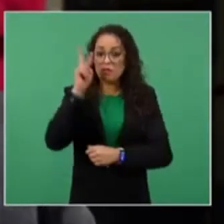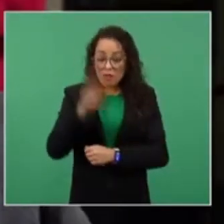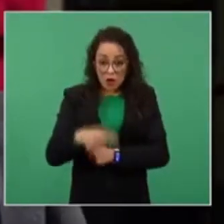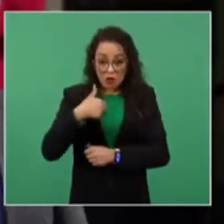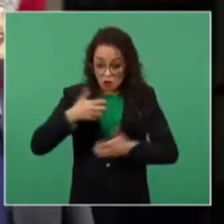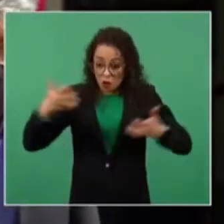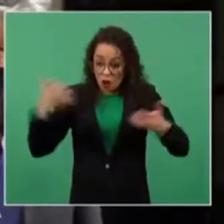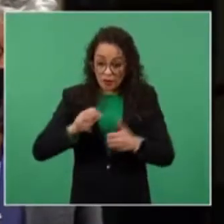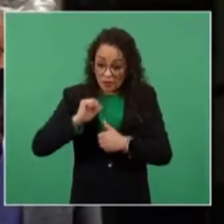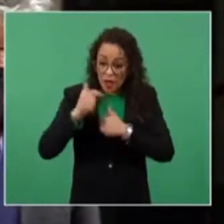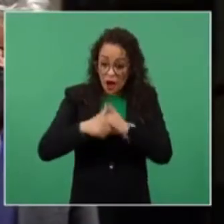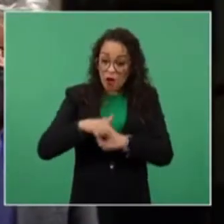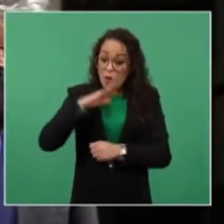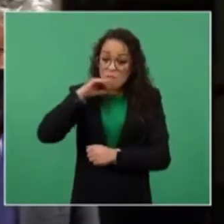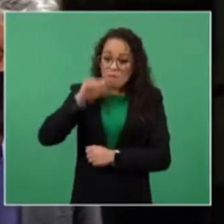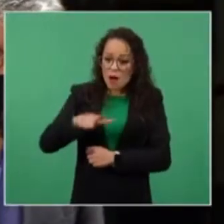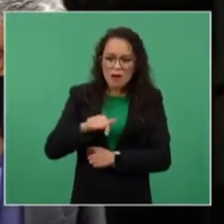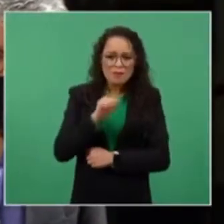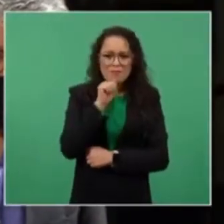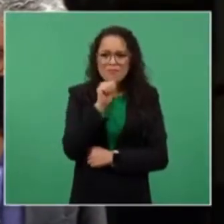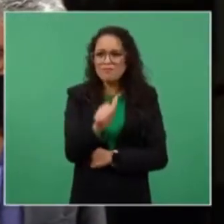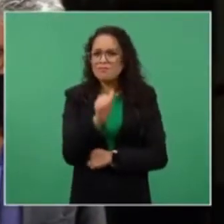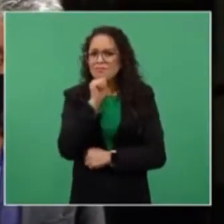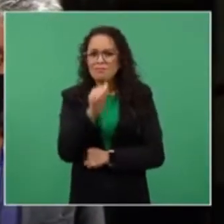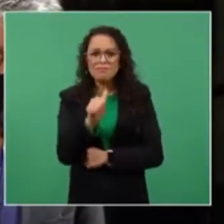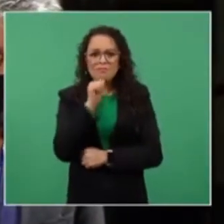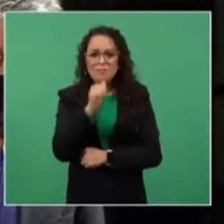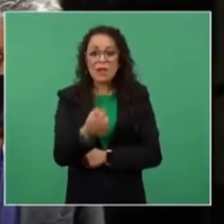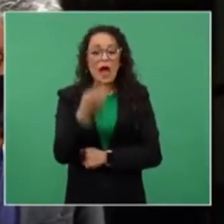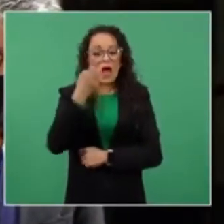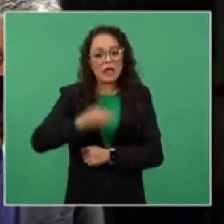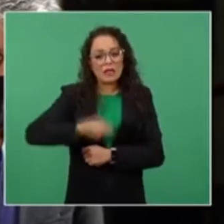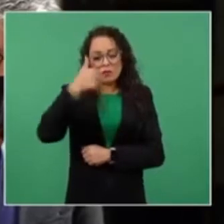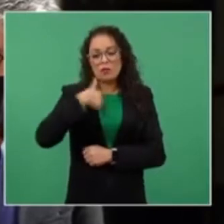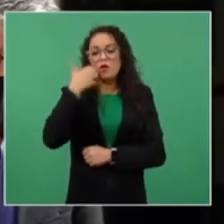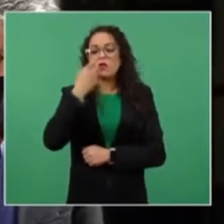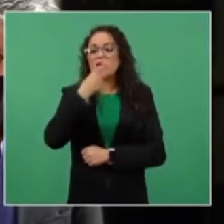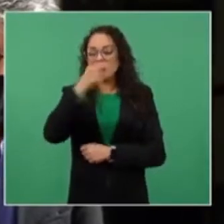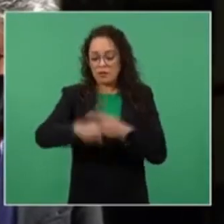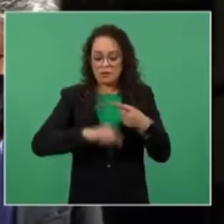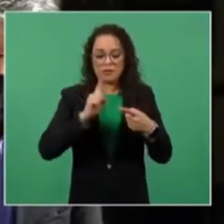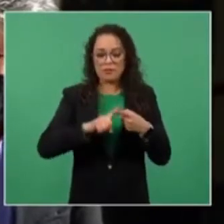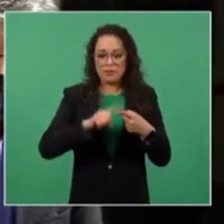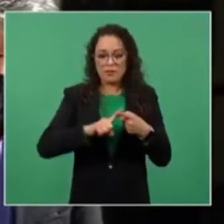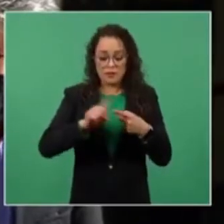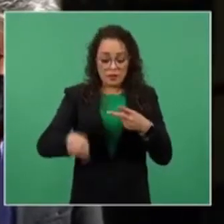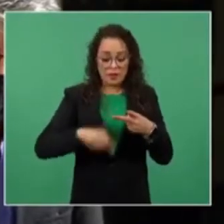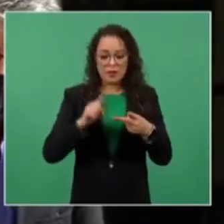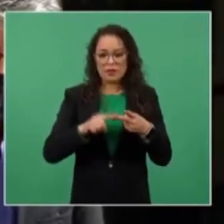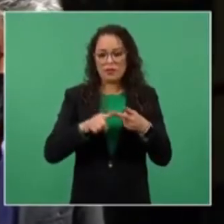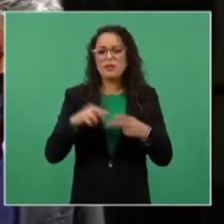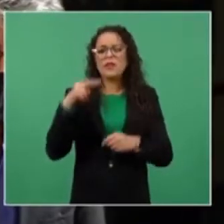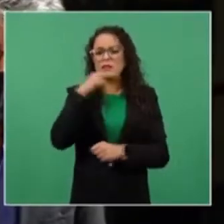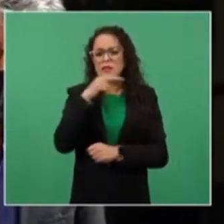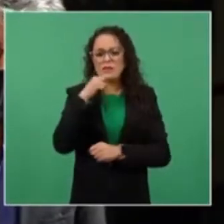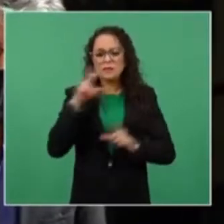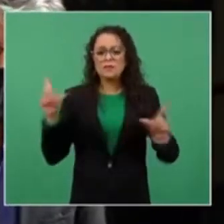malo. Ese es el primer planteamiento. Y el segundo, rapidísimo, es el caso